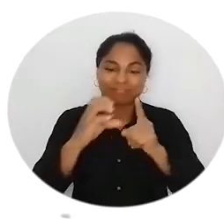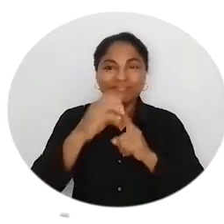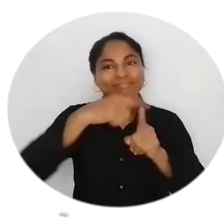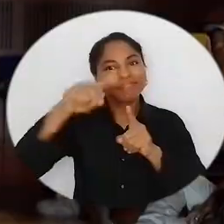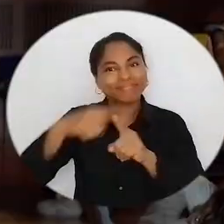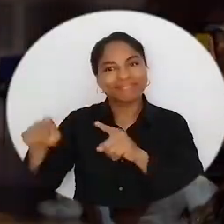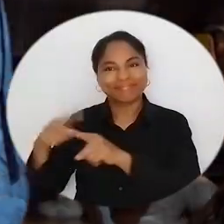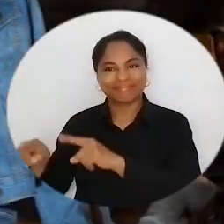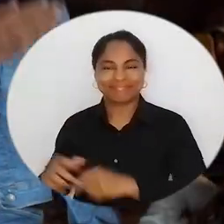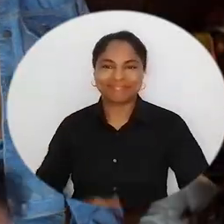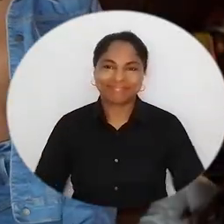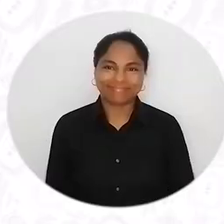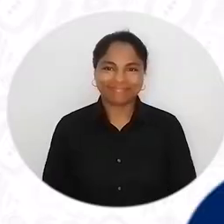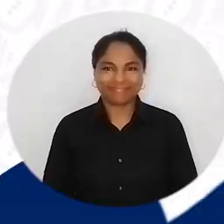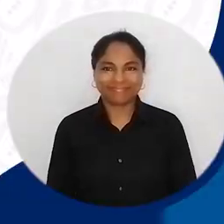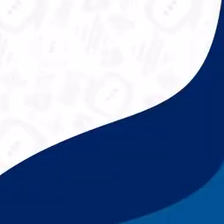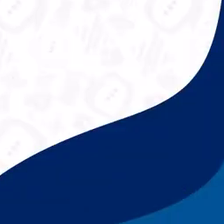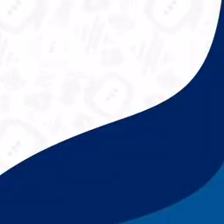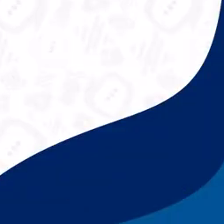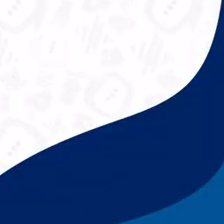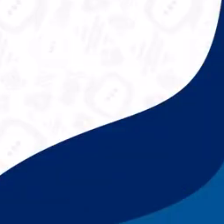interculturalidad y diversidad.